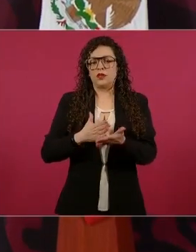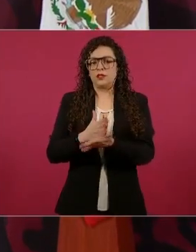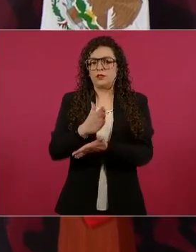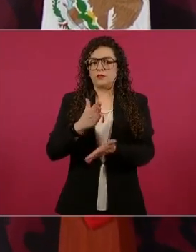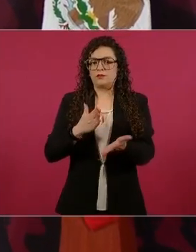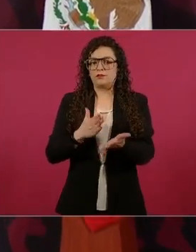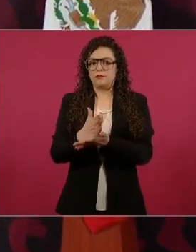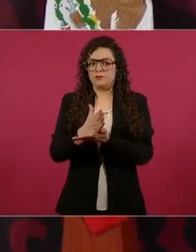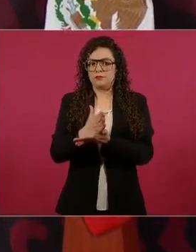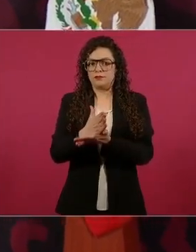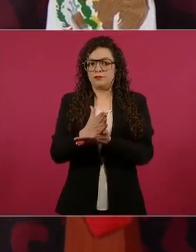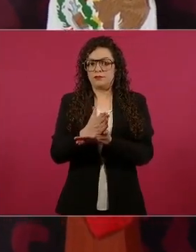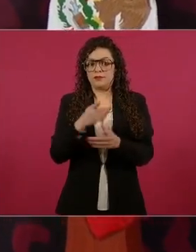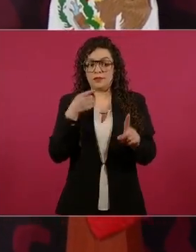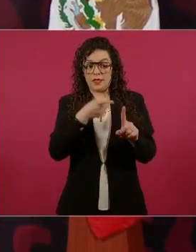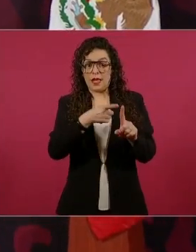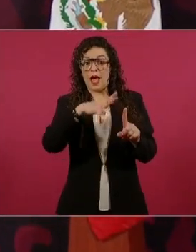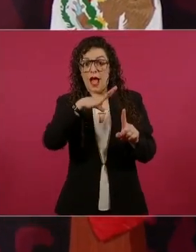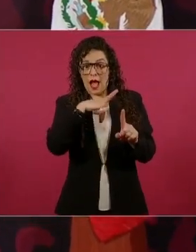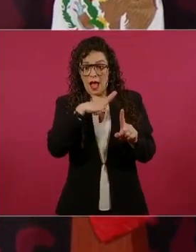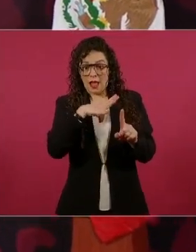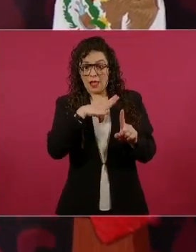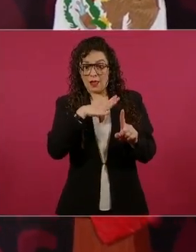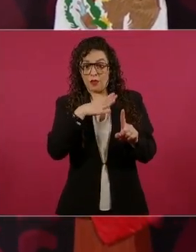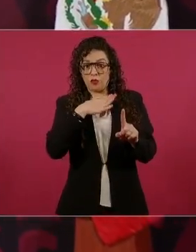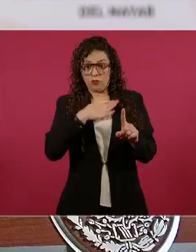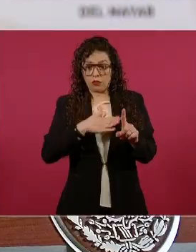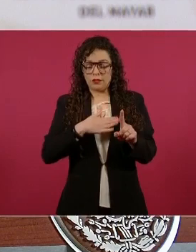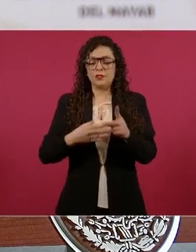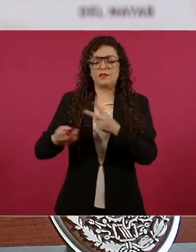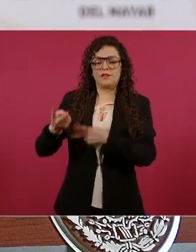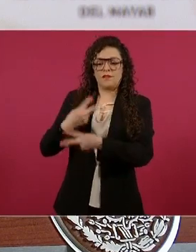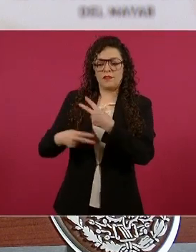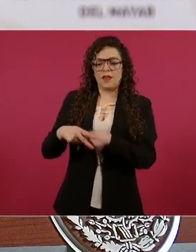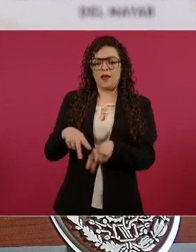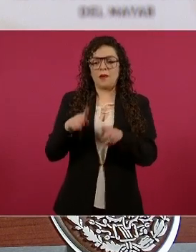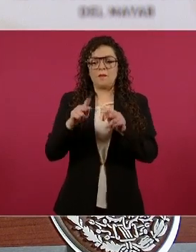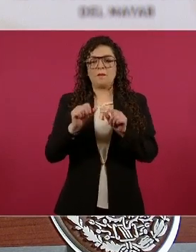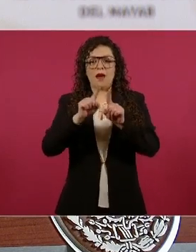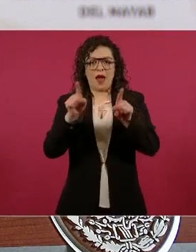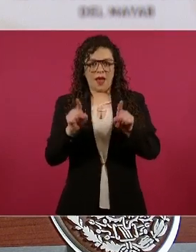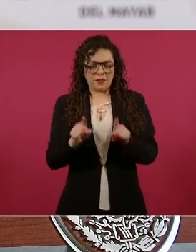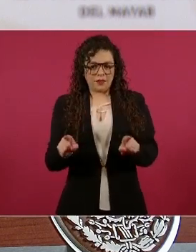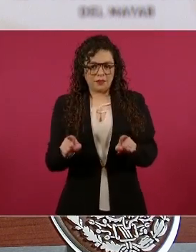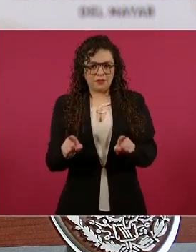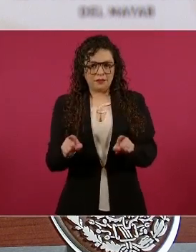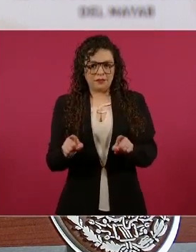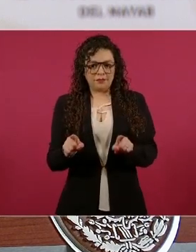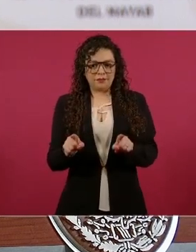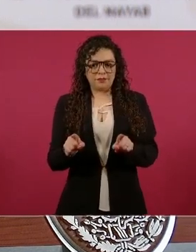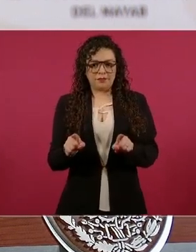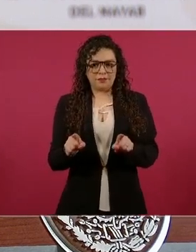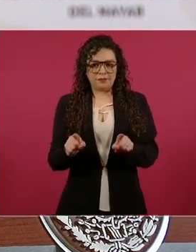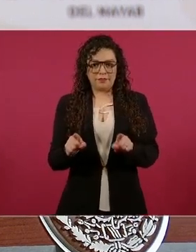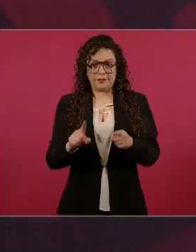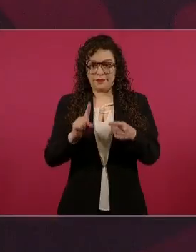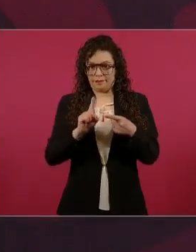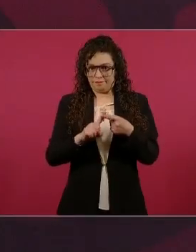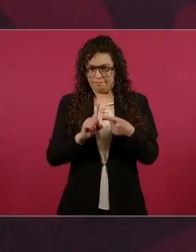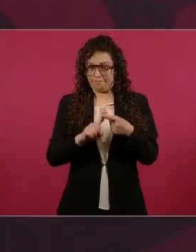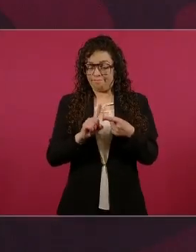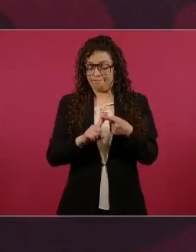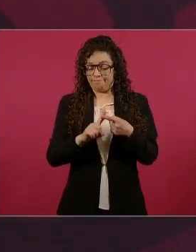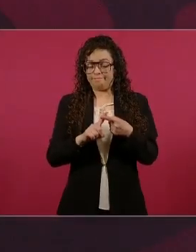Primero, que lo más